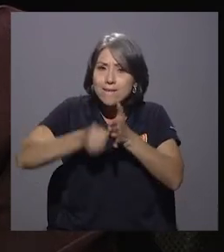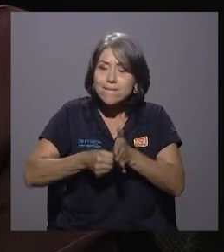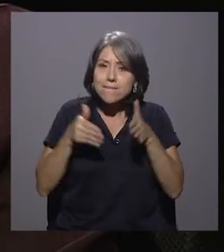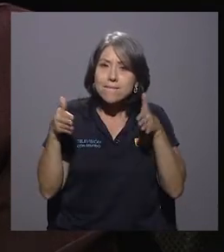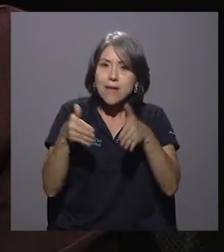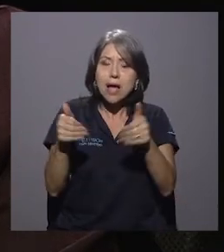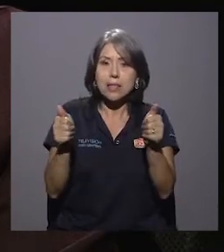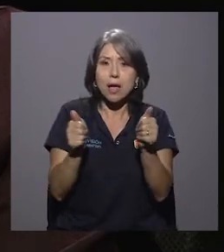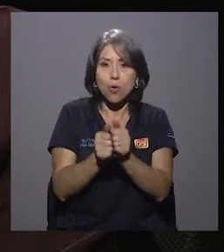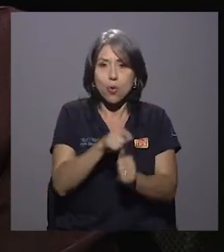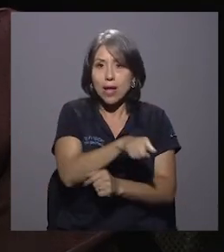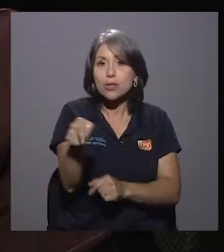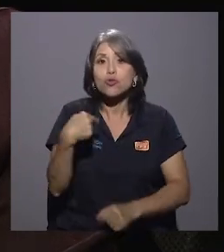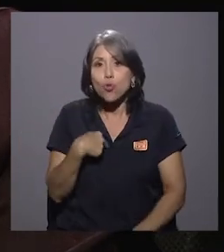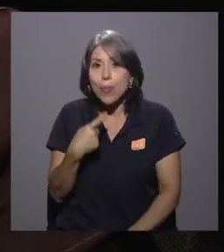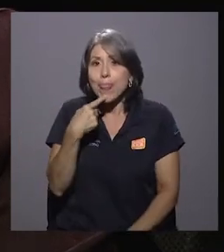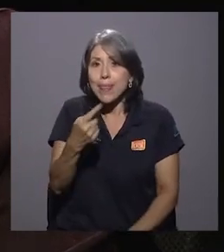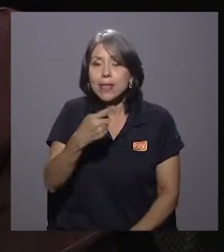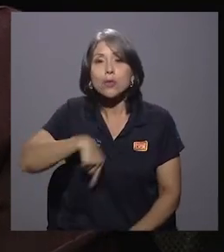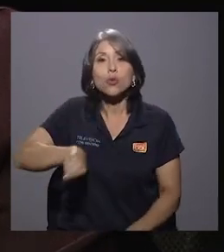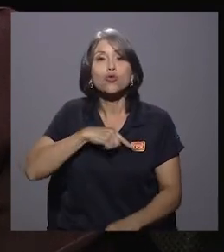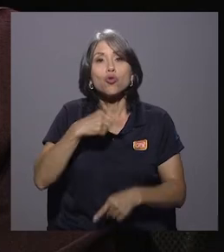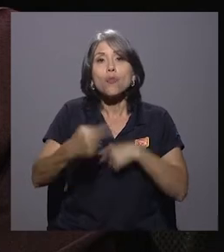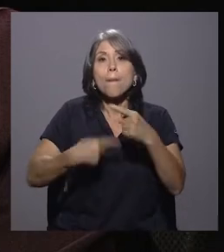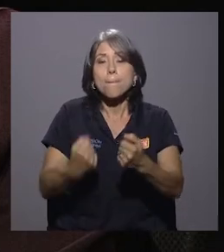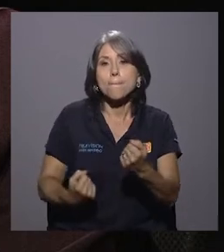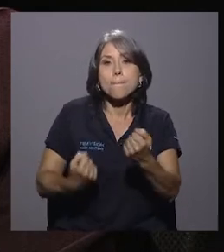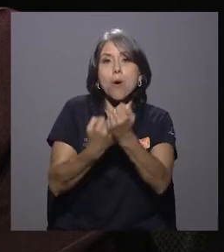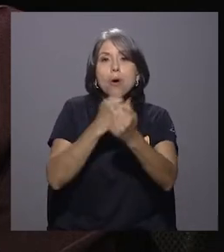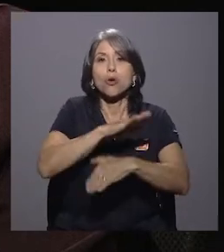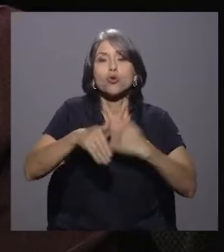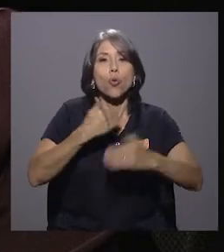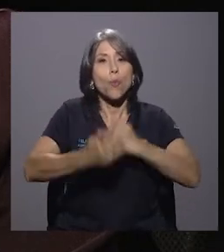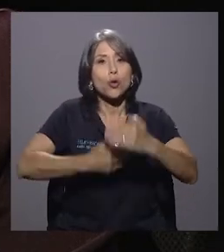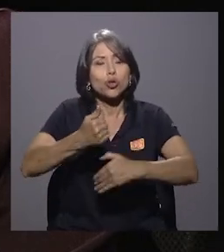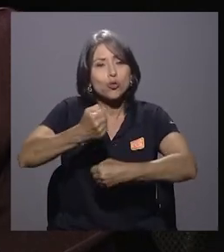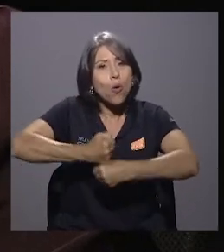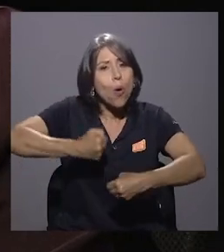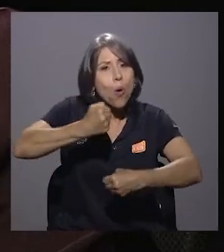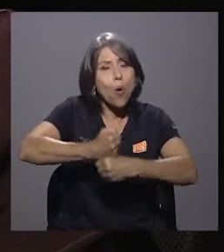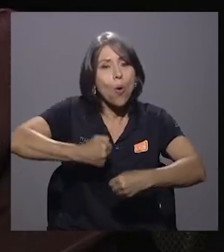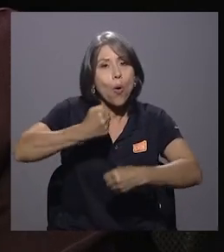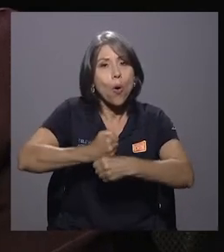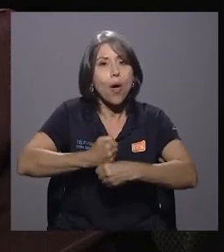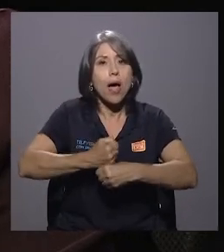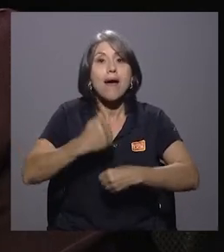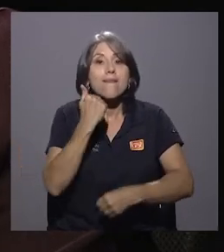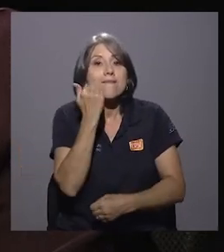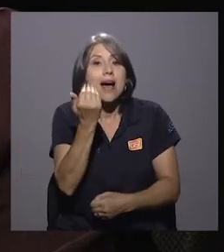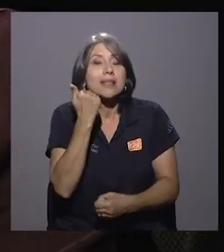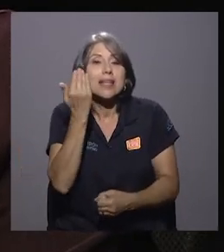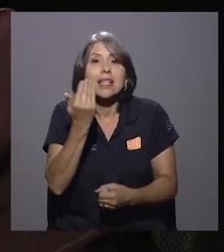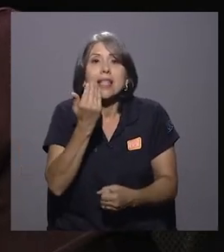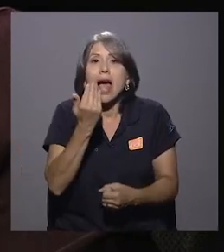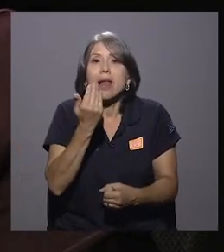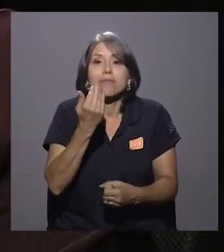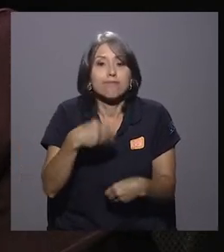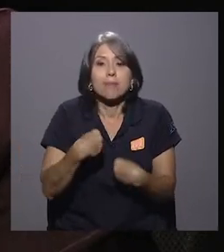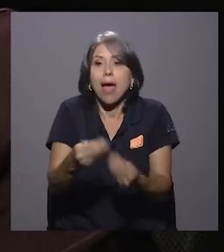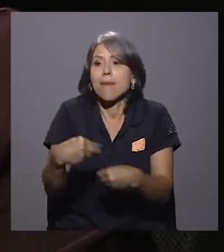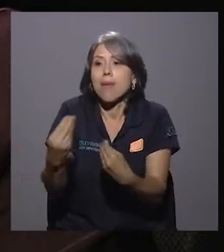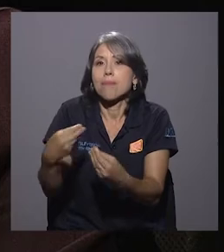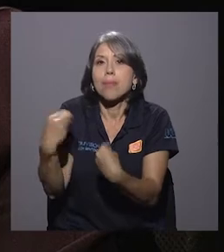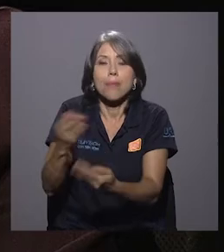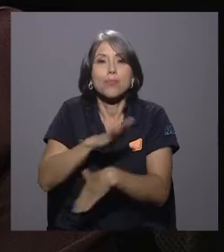personal de que vamos a apoyar todos los procesos de gestión, facilitar todos aquellos recursos que ellos necesiten para